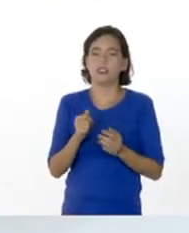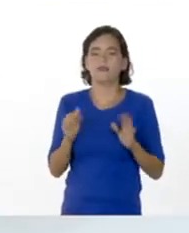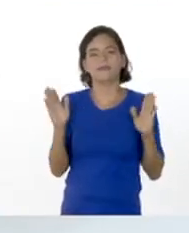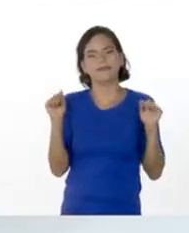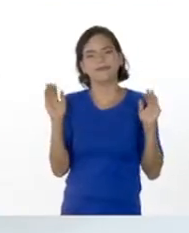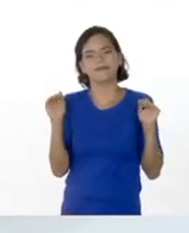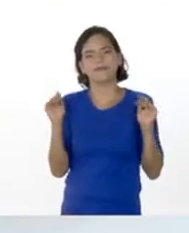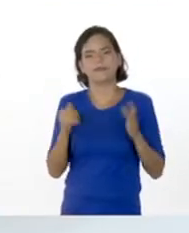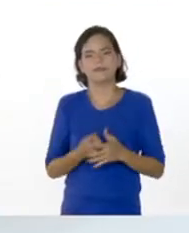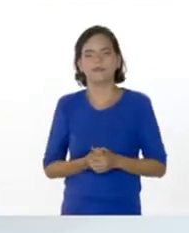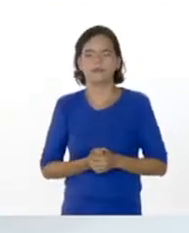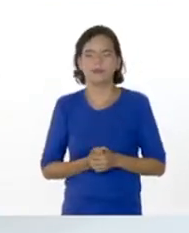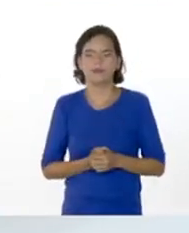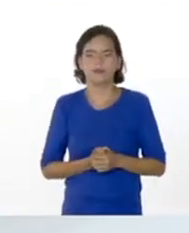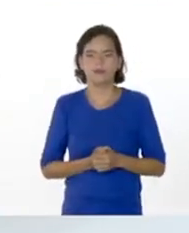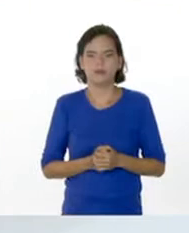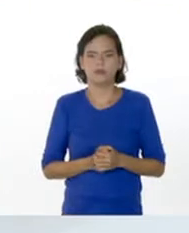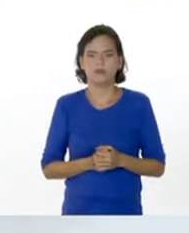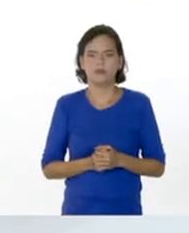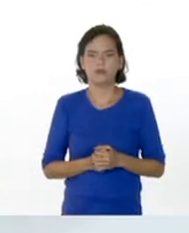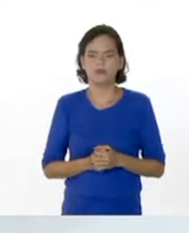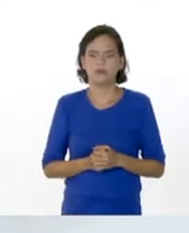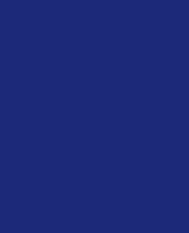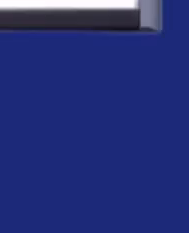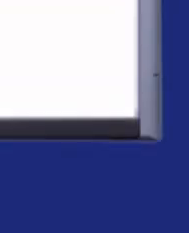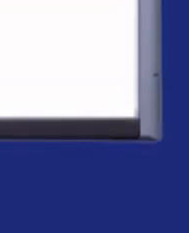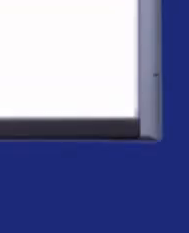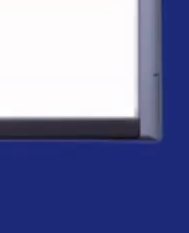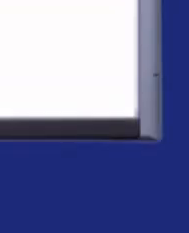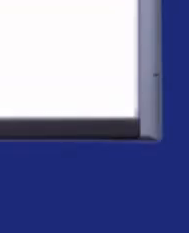Se despide de ustedes, un beso, la profesora Cleidis.